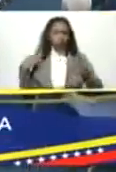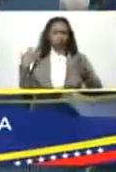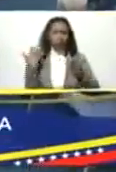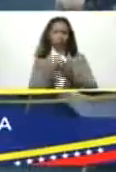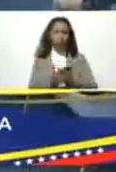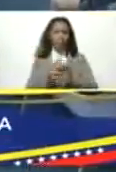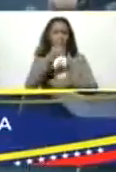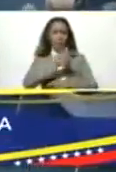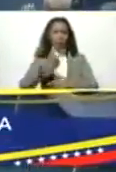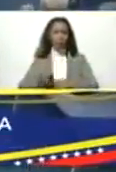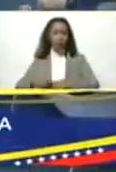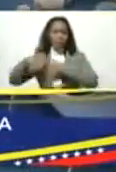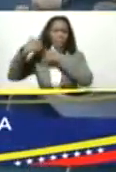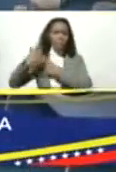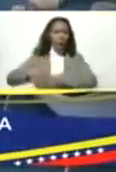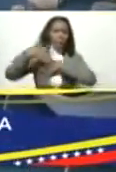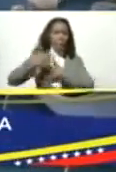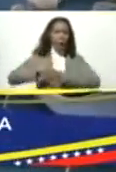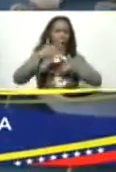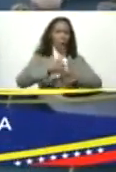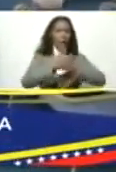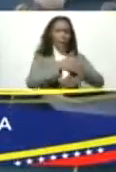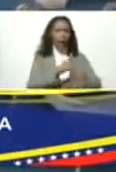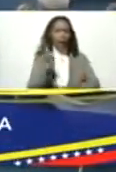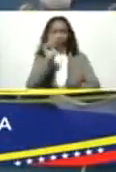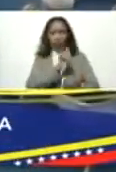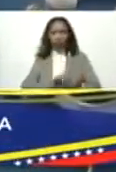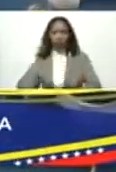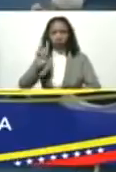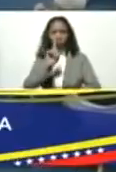que venían marchando desde el hemiciclo